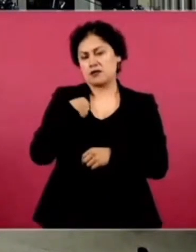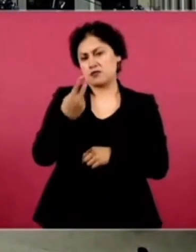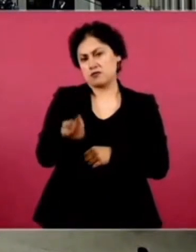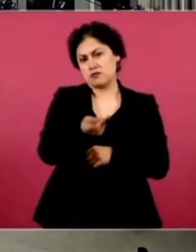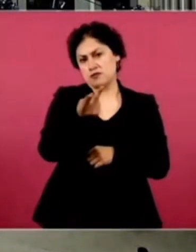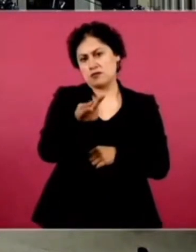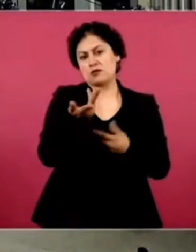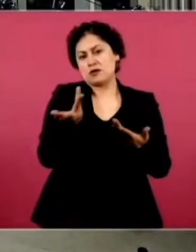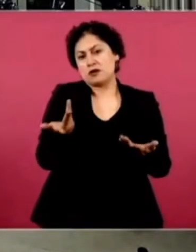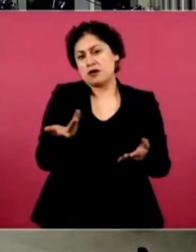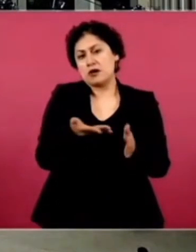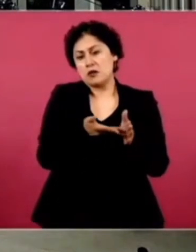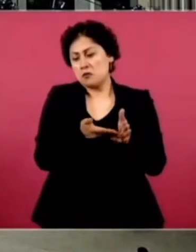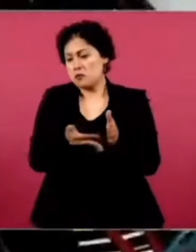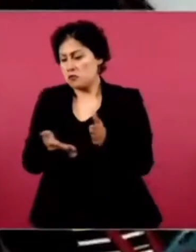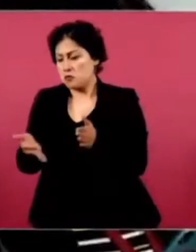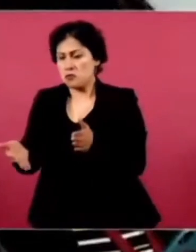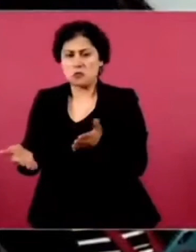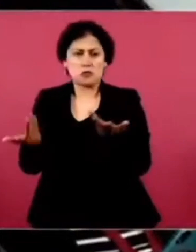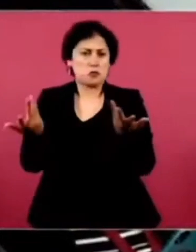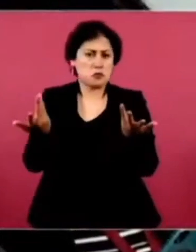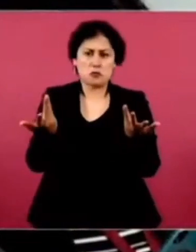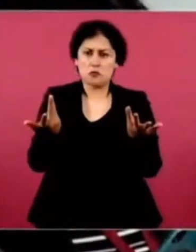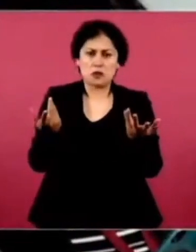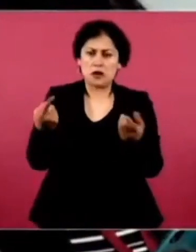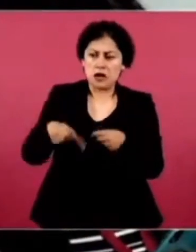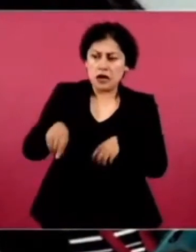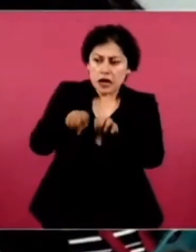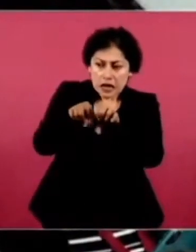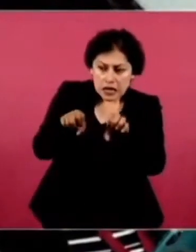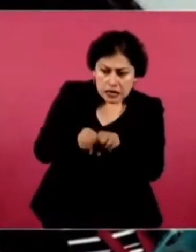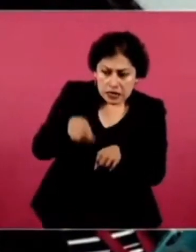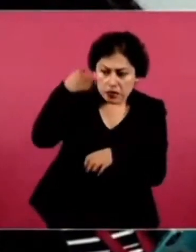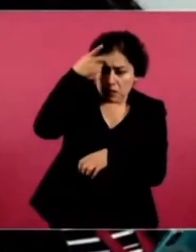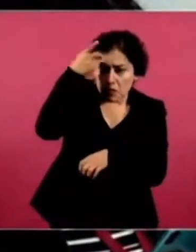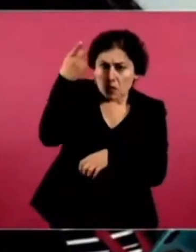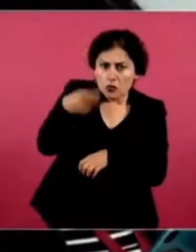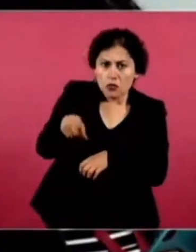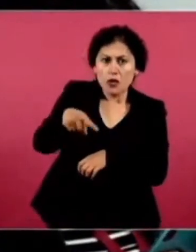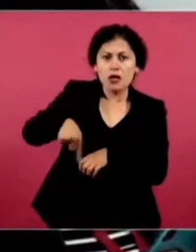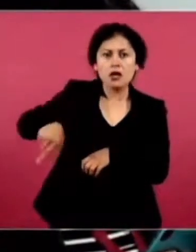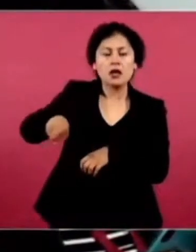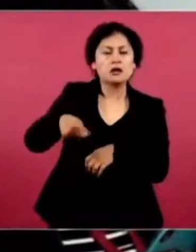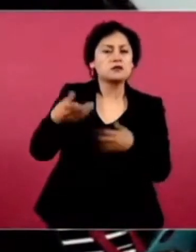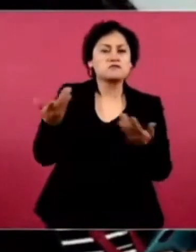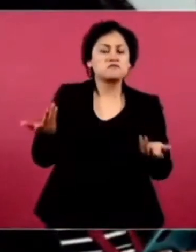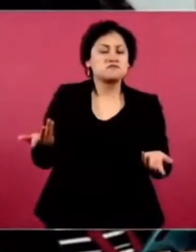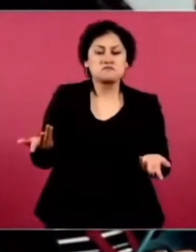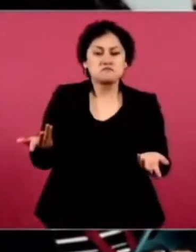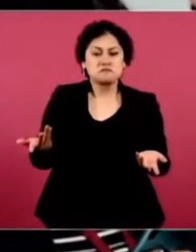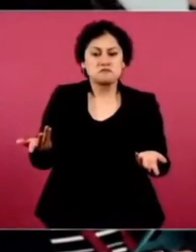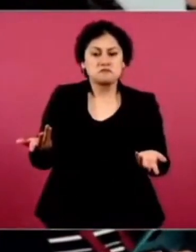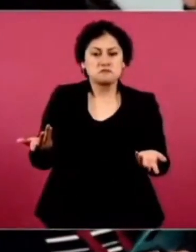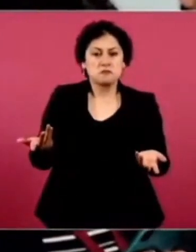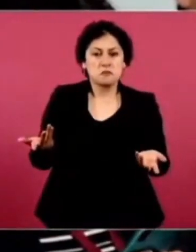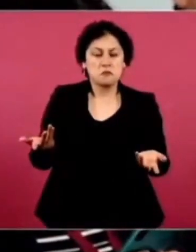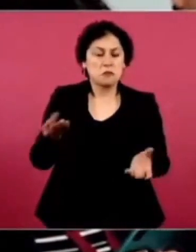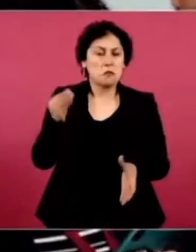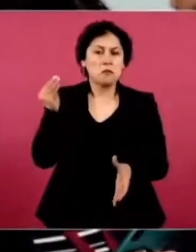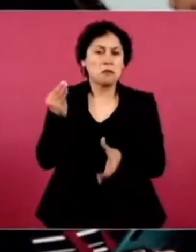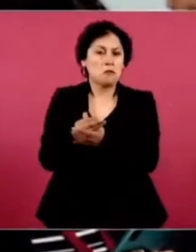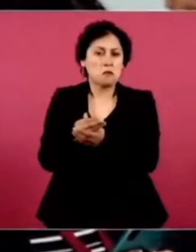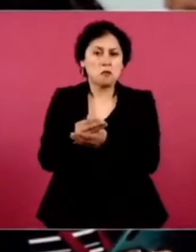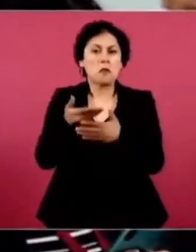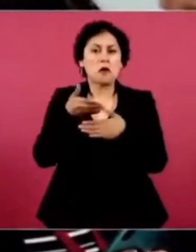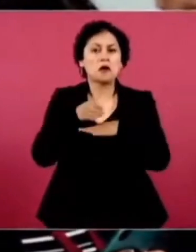bueno pues ya han pasado varios días y los dueños de estos equipos, de estos clubes, no han hecho caso en torno a que